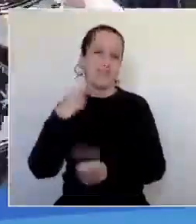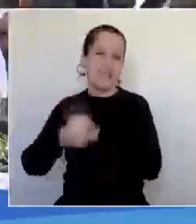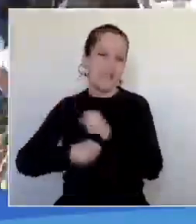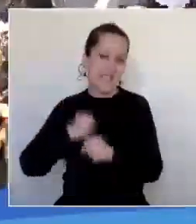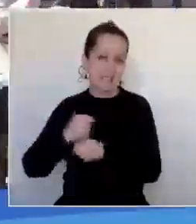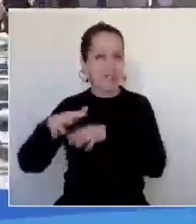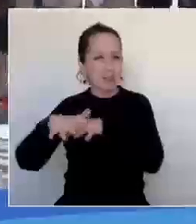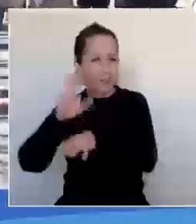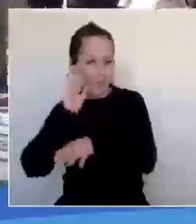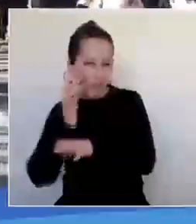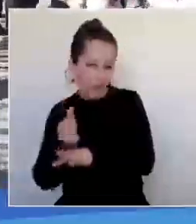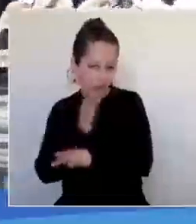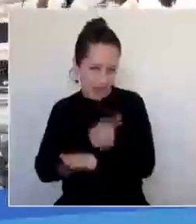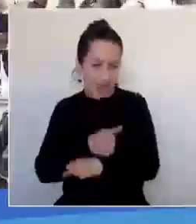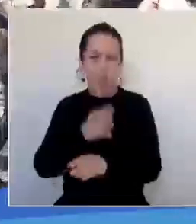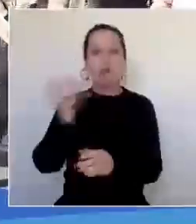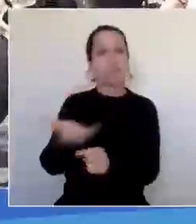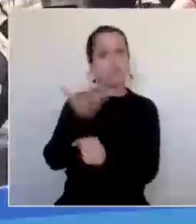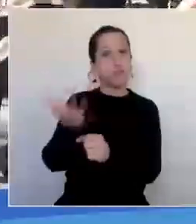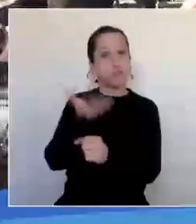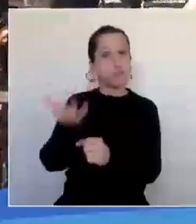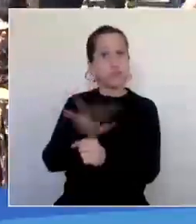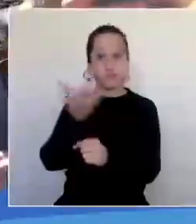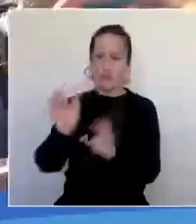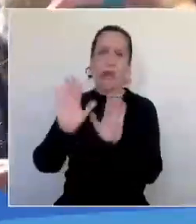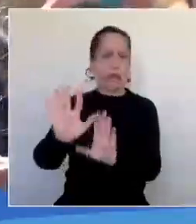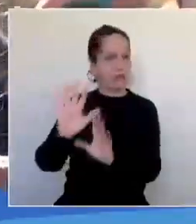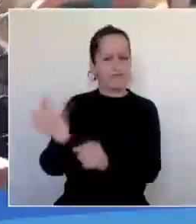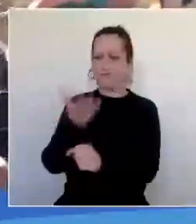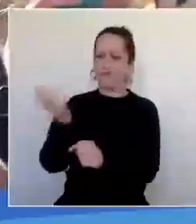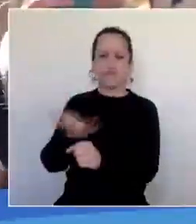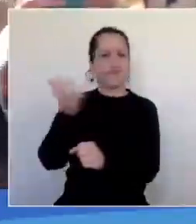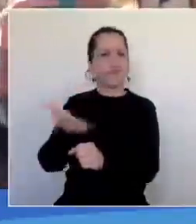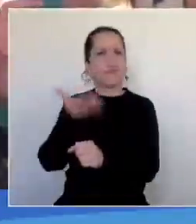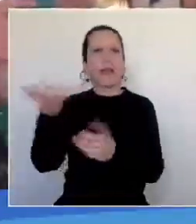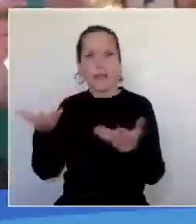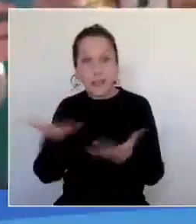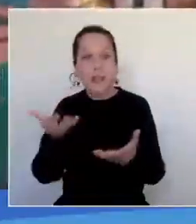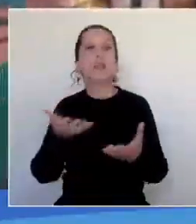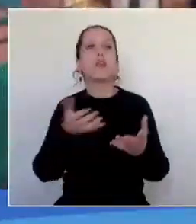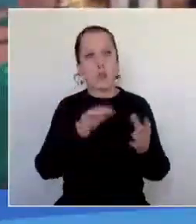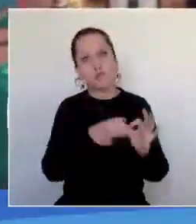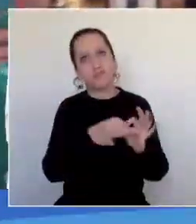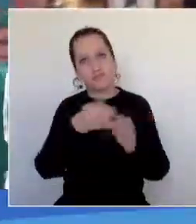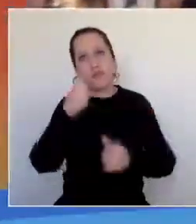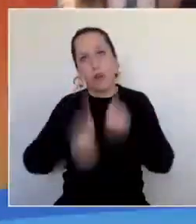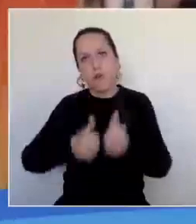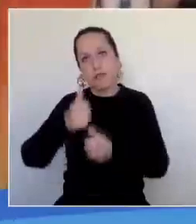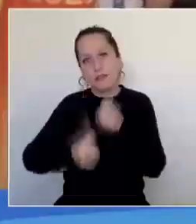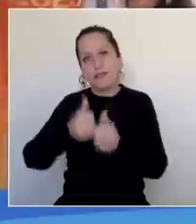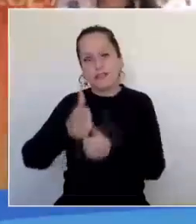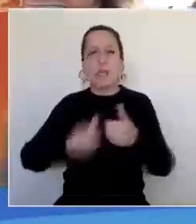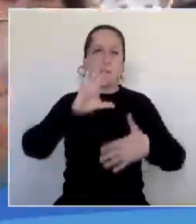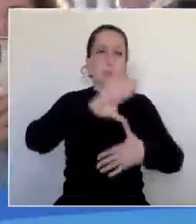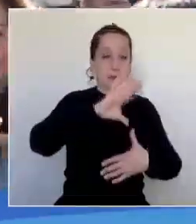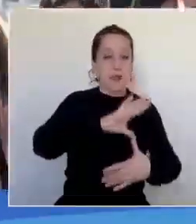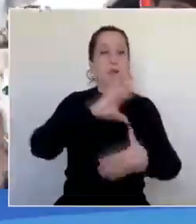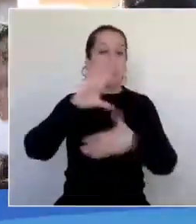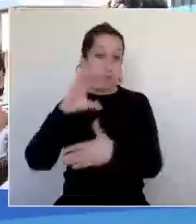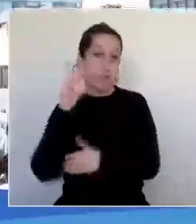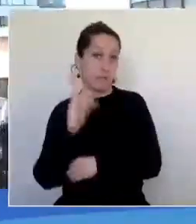ese lugar se mantendrá encendida la llama, señalando el desarrollo de los Juegos Panamericanos y